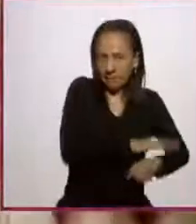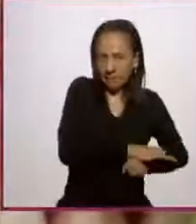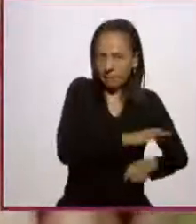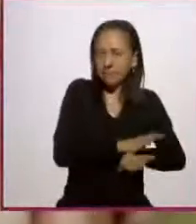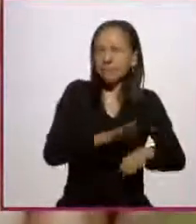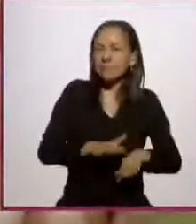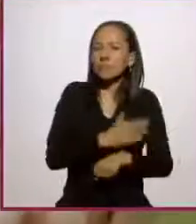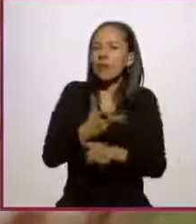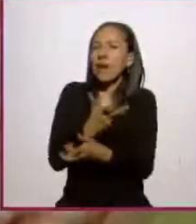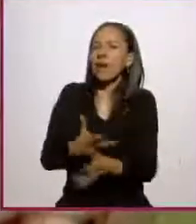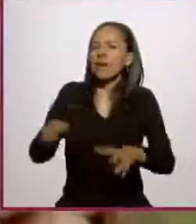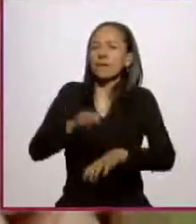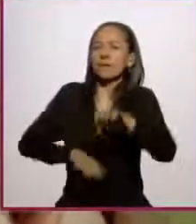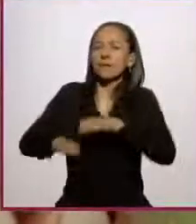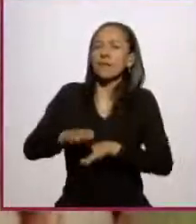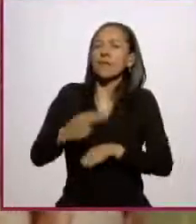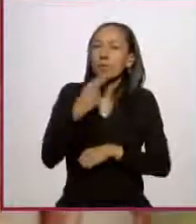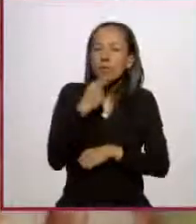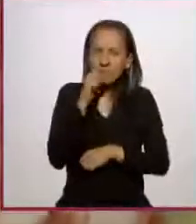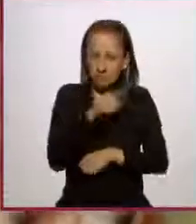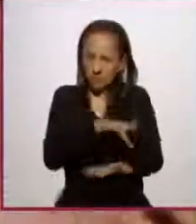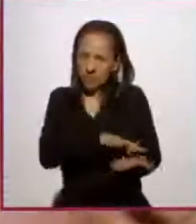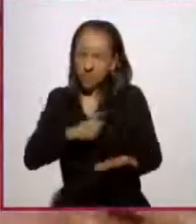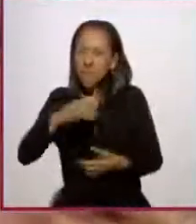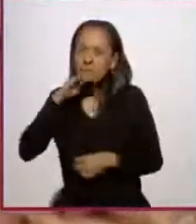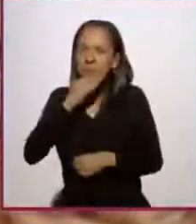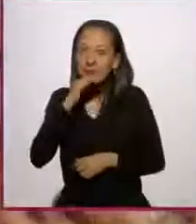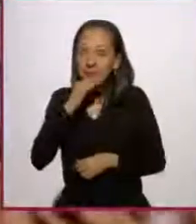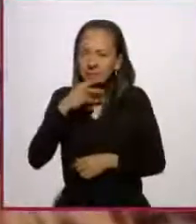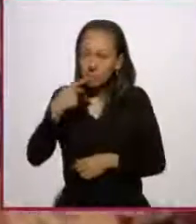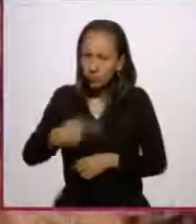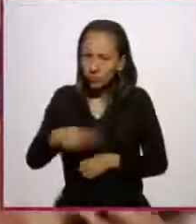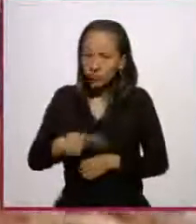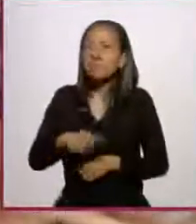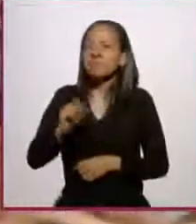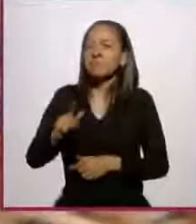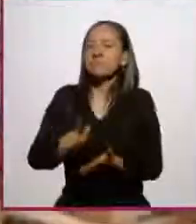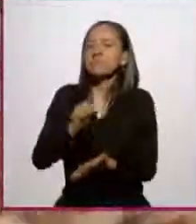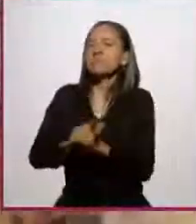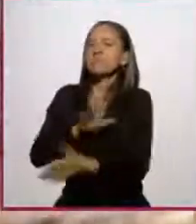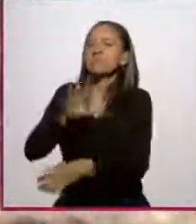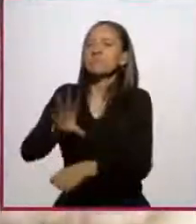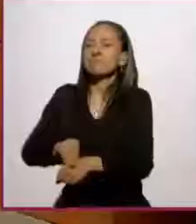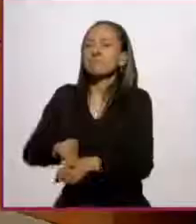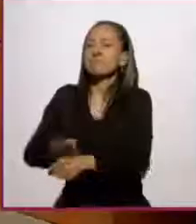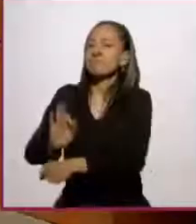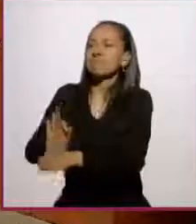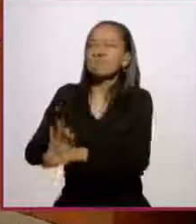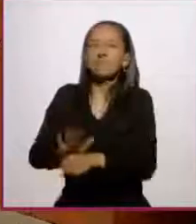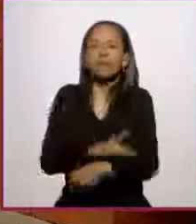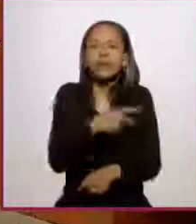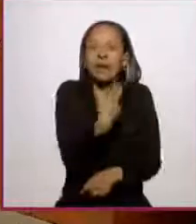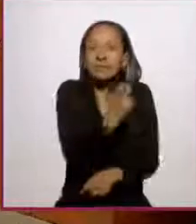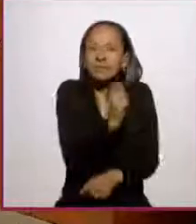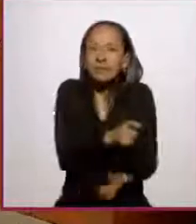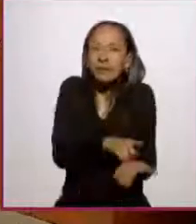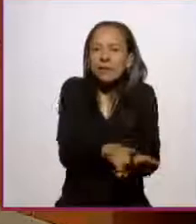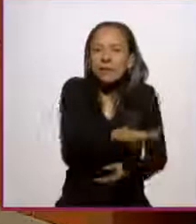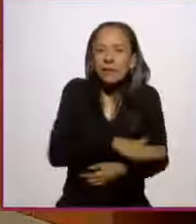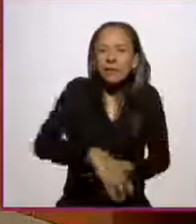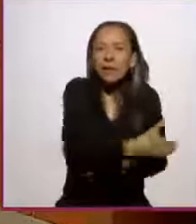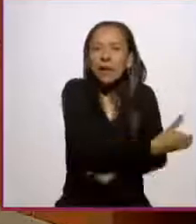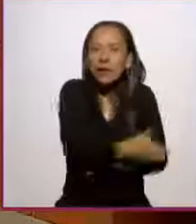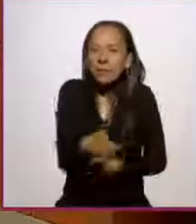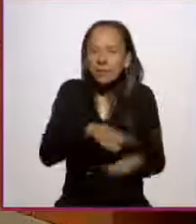los corporativos los que usan maíz nativo protegido por la ley Derecho de los Campesinos Mexicanos. Es una ley de salvaguarda,